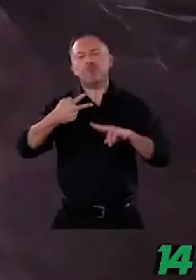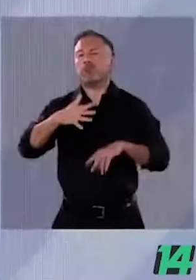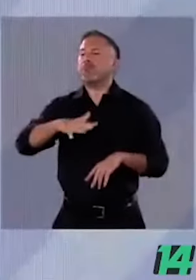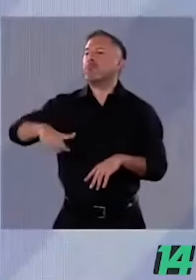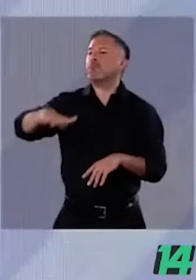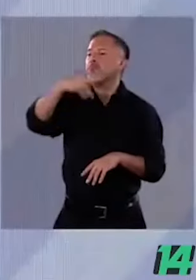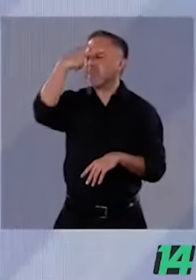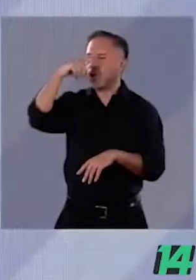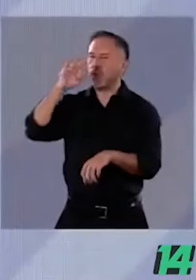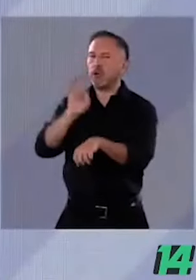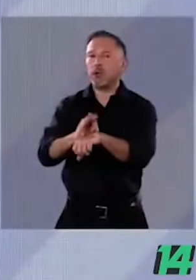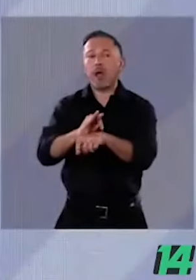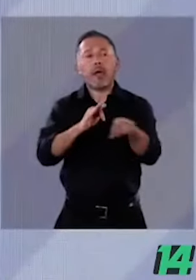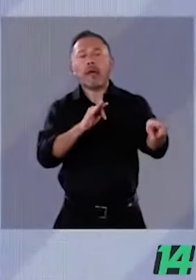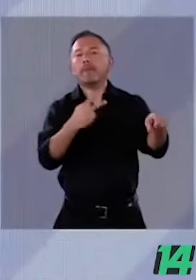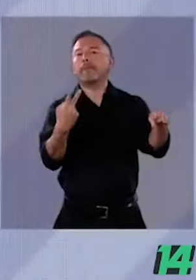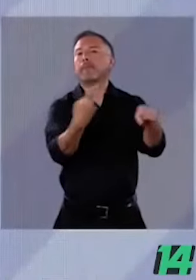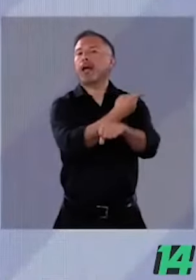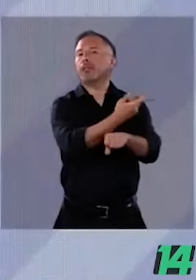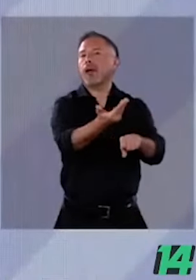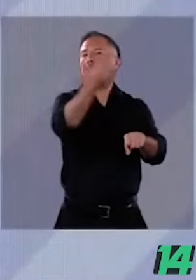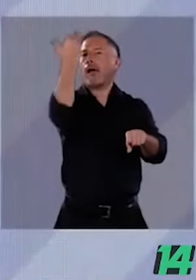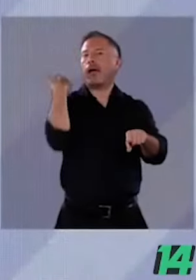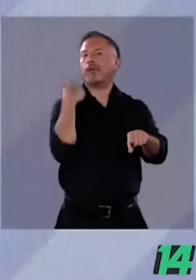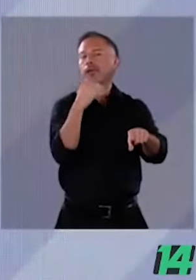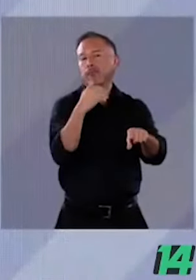Nosotros somos el presente y el porvenir.